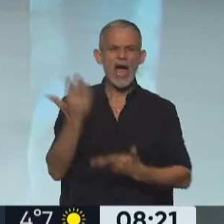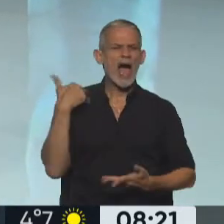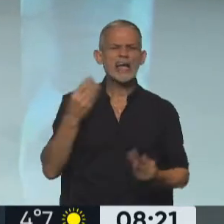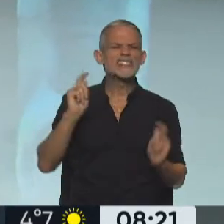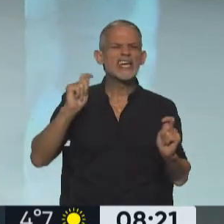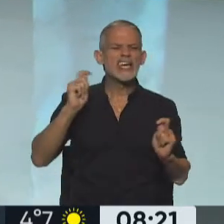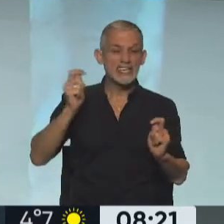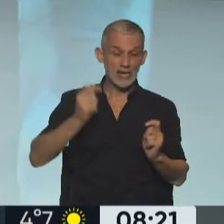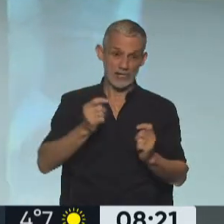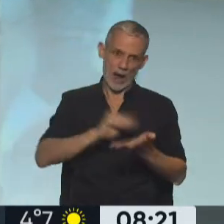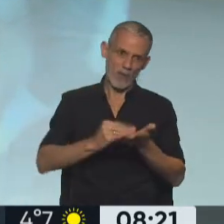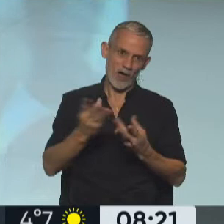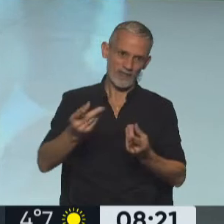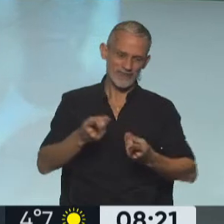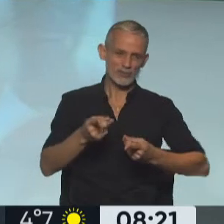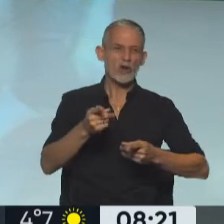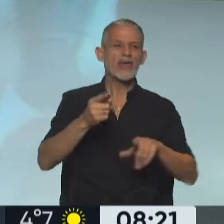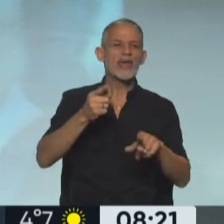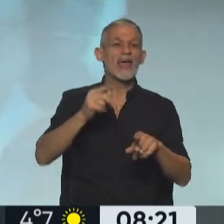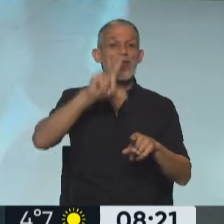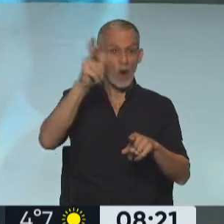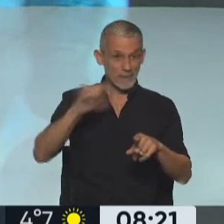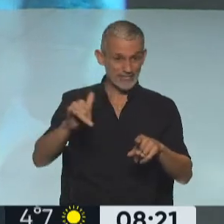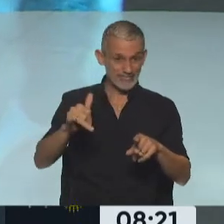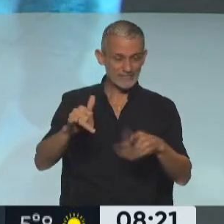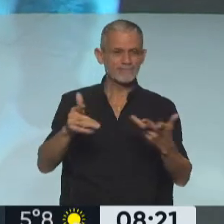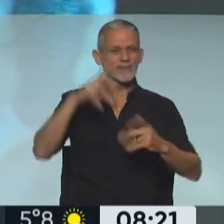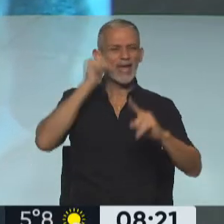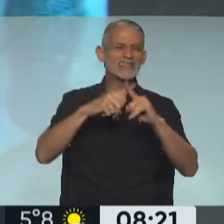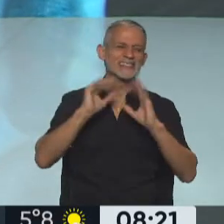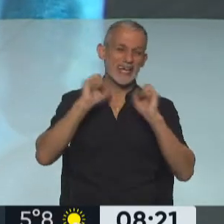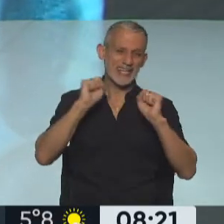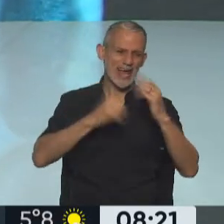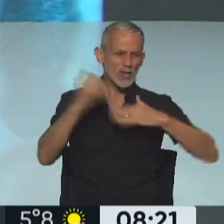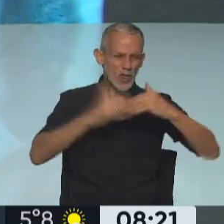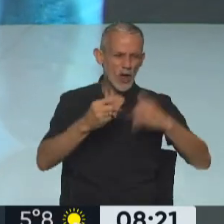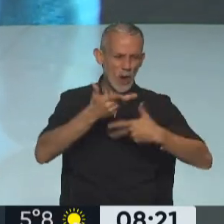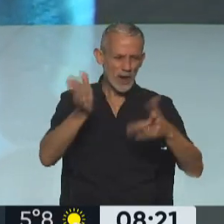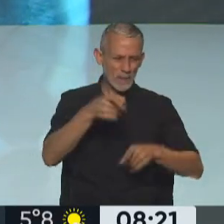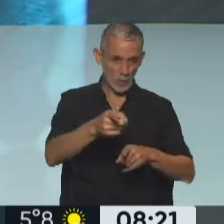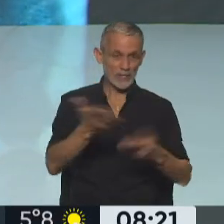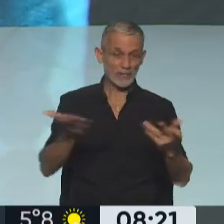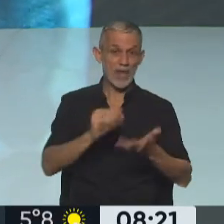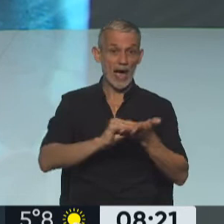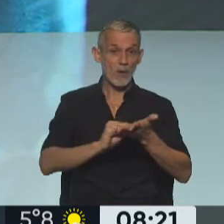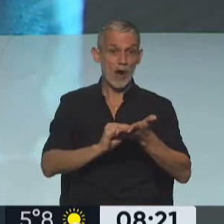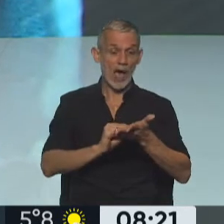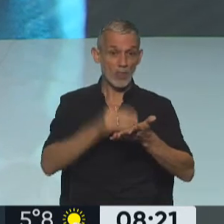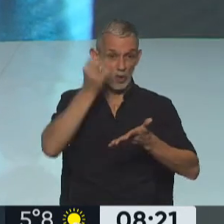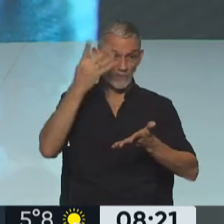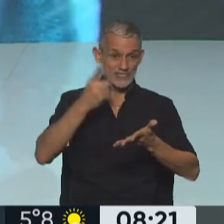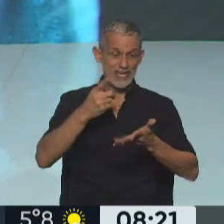turno de la defensa de José Francisco López, el exsecretario de Obras Públicas. Su defensor oficial,